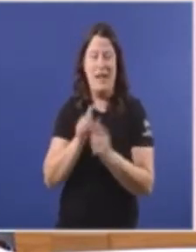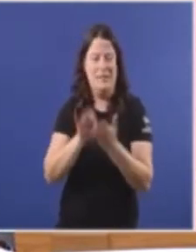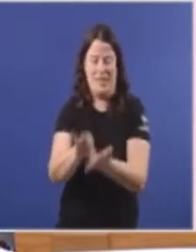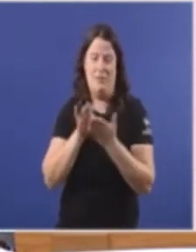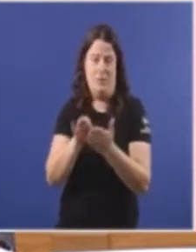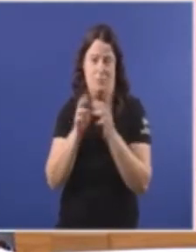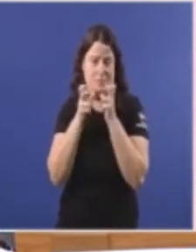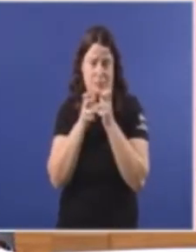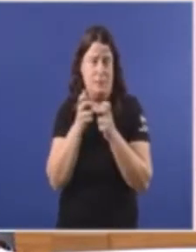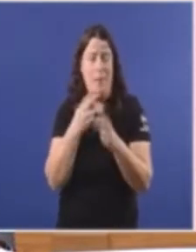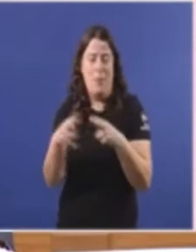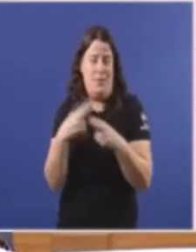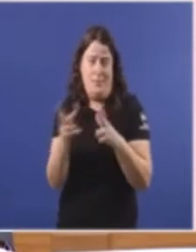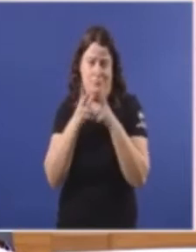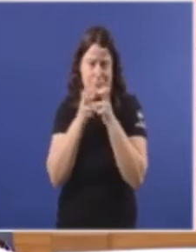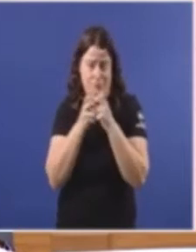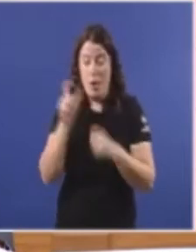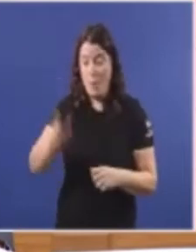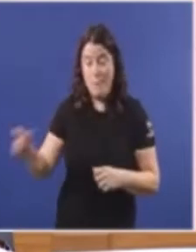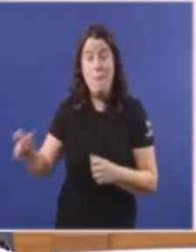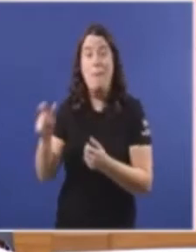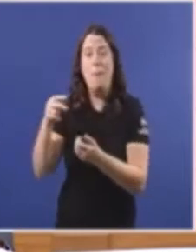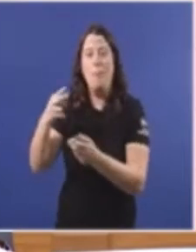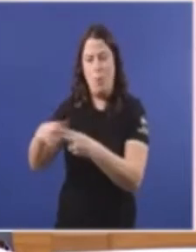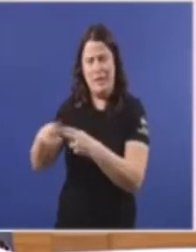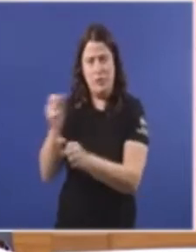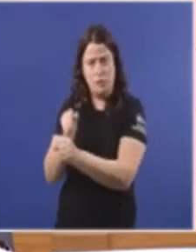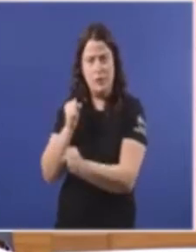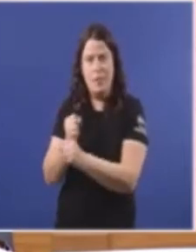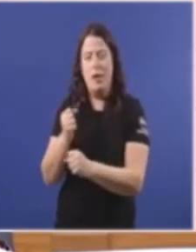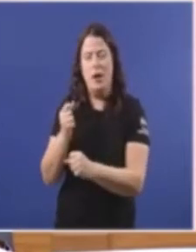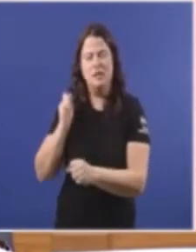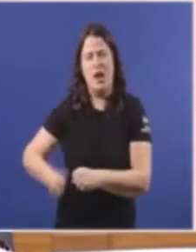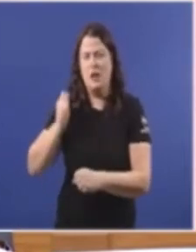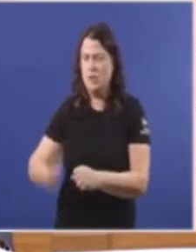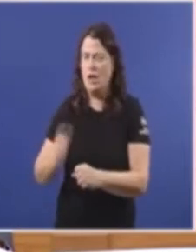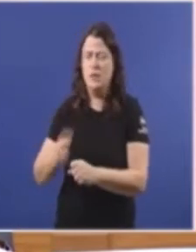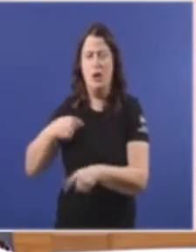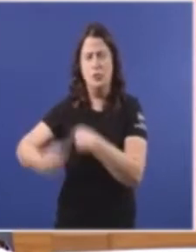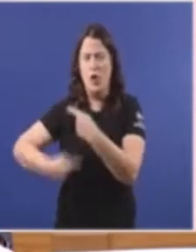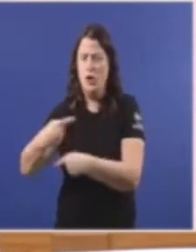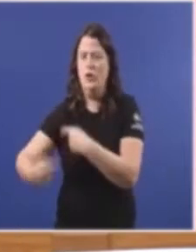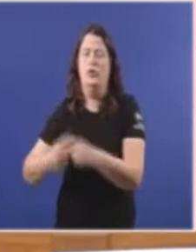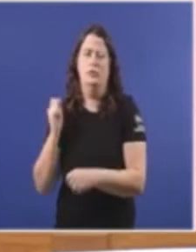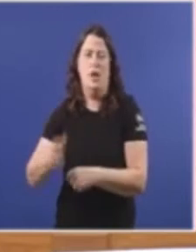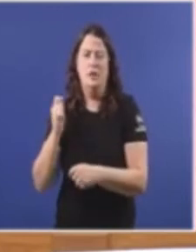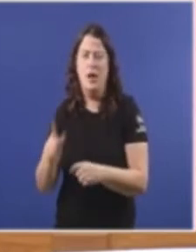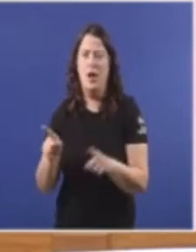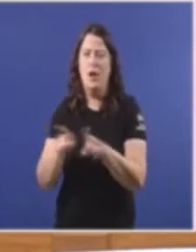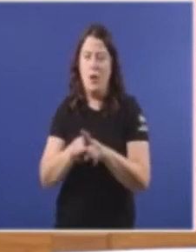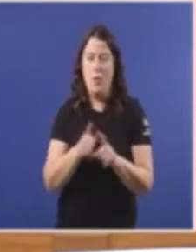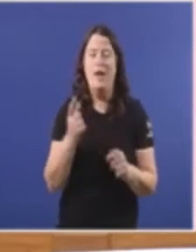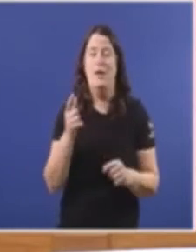A política E son políticos que están De forma continuada e constante Ponendo en cuestión A independencia dos